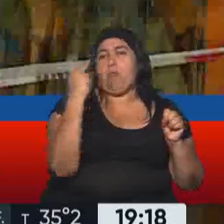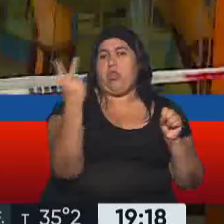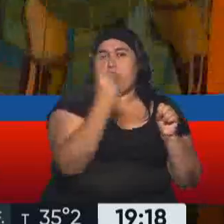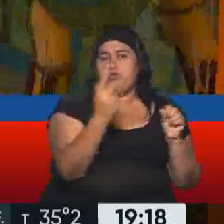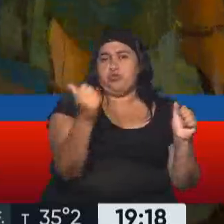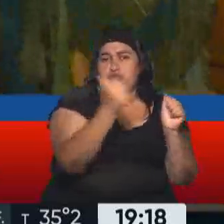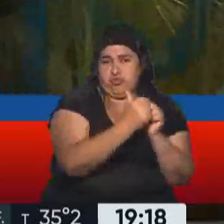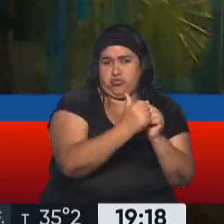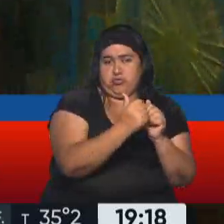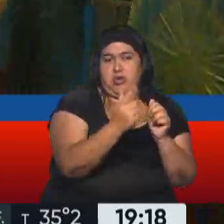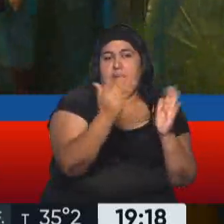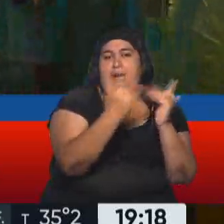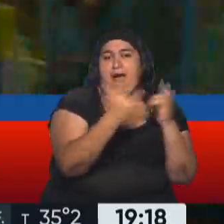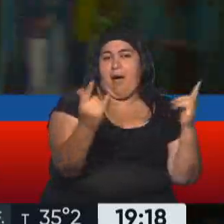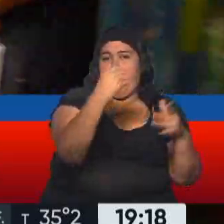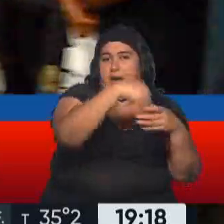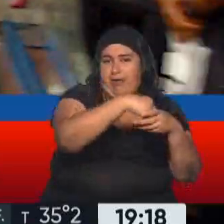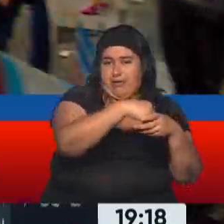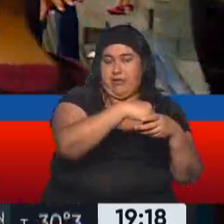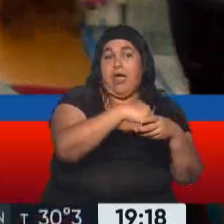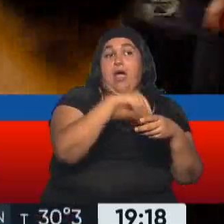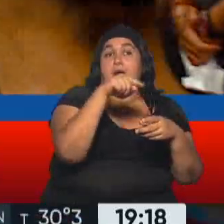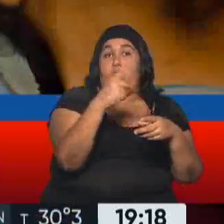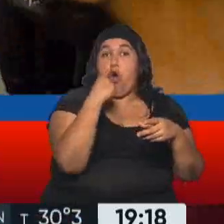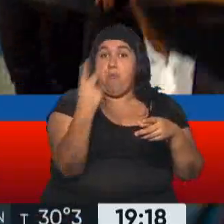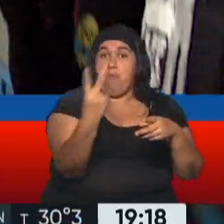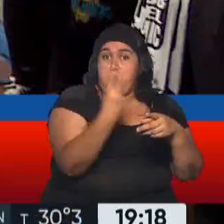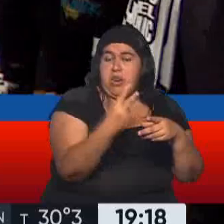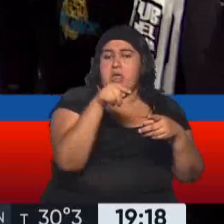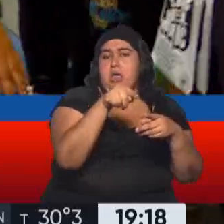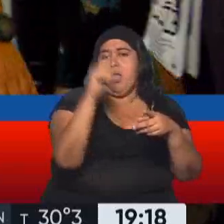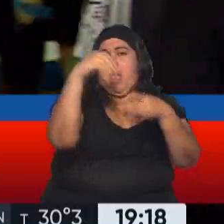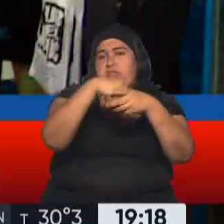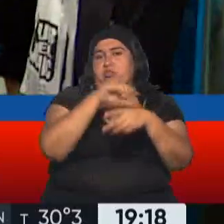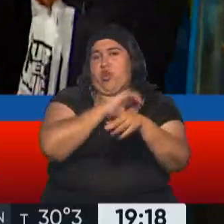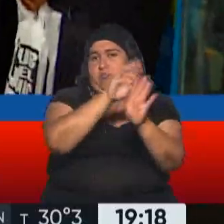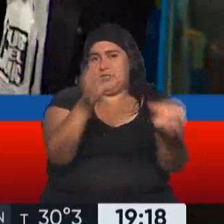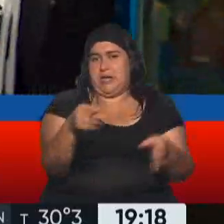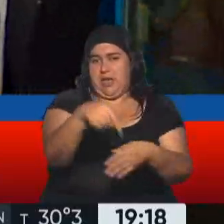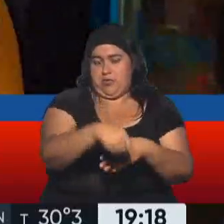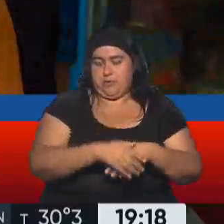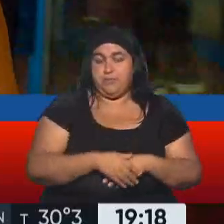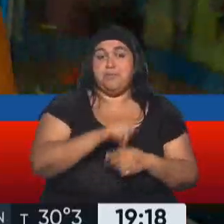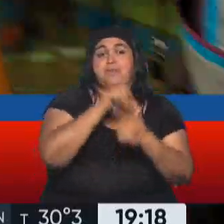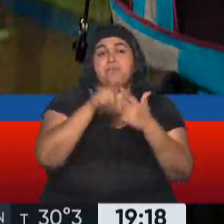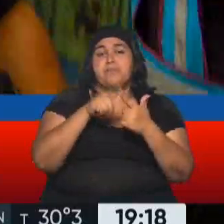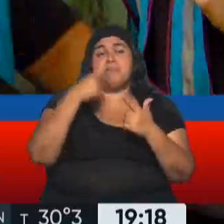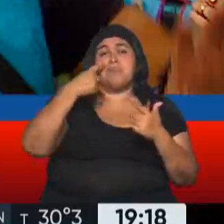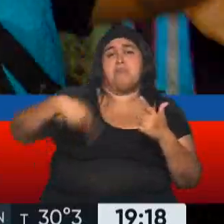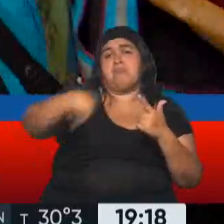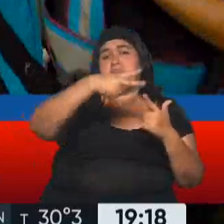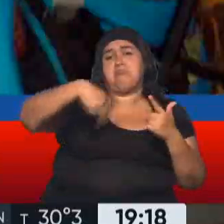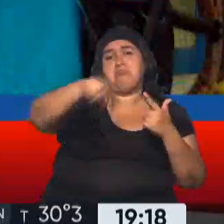estarían en el interior de esta dependencia judicial con ella. La otra es que fue encontrada deambulando. Y la